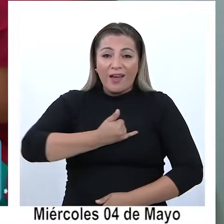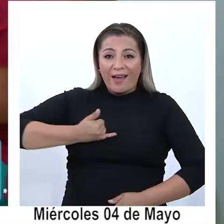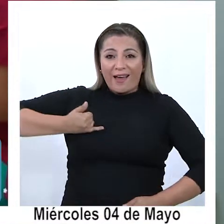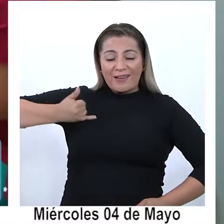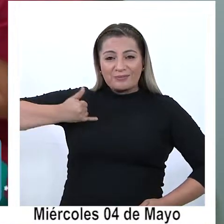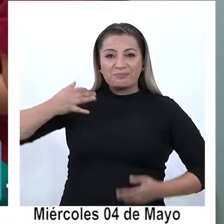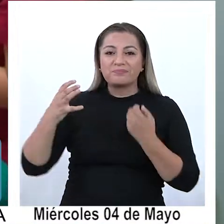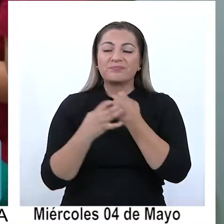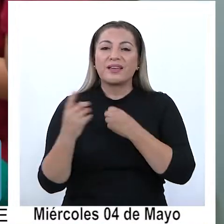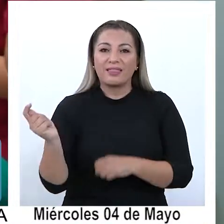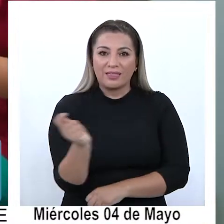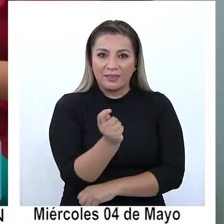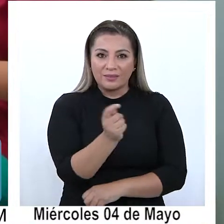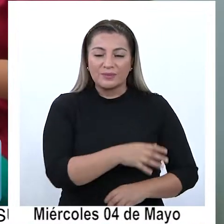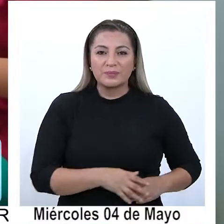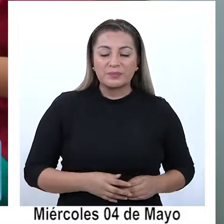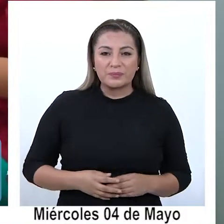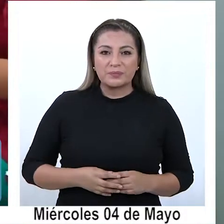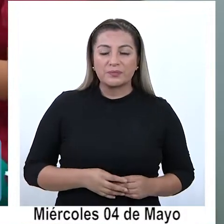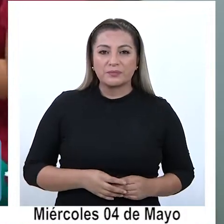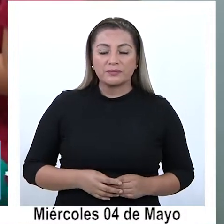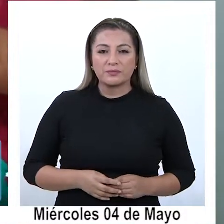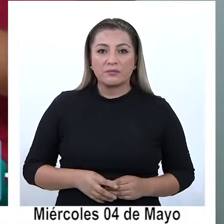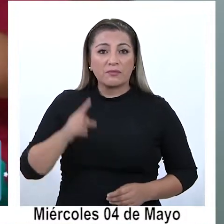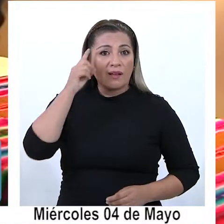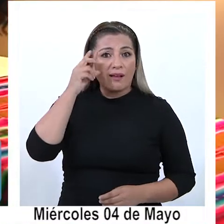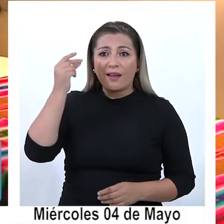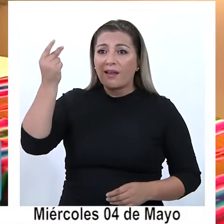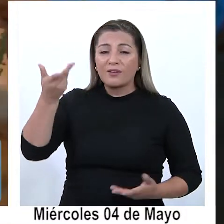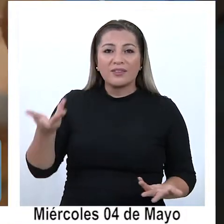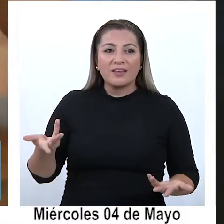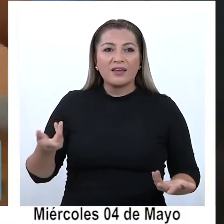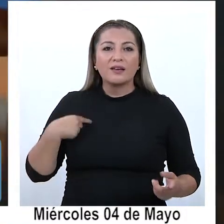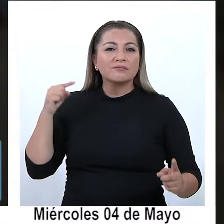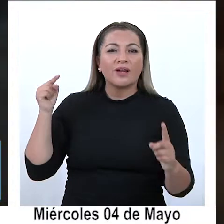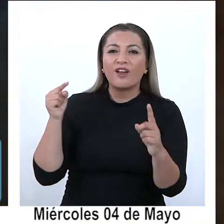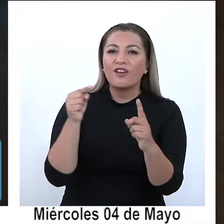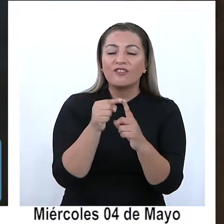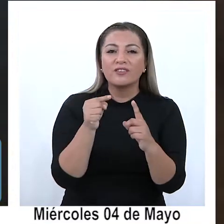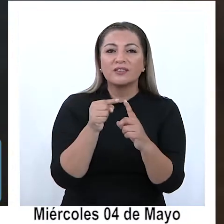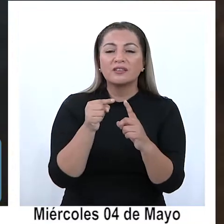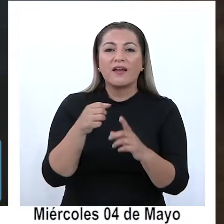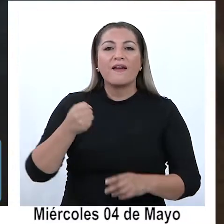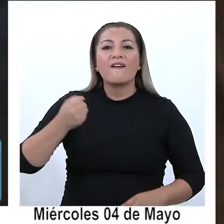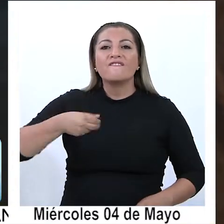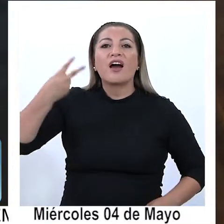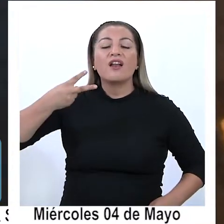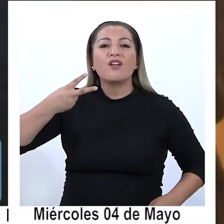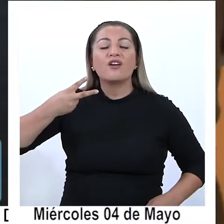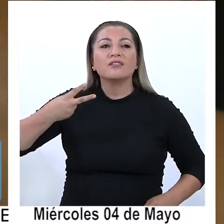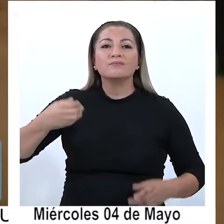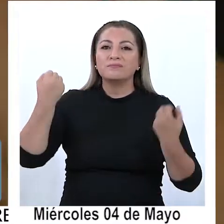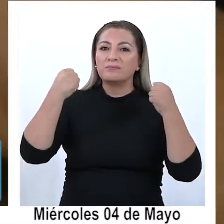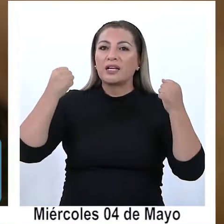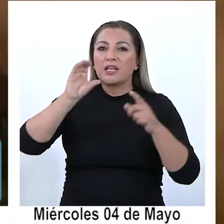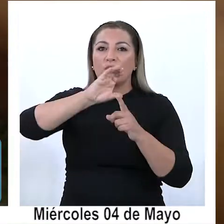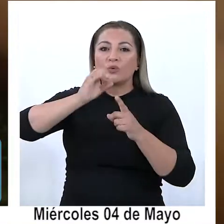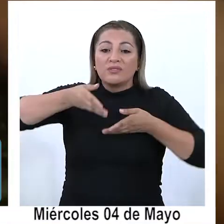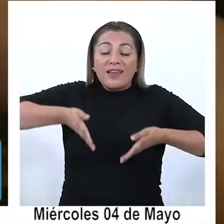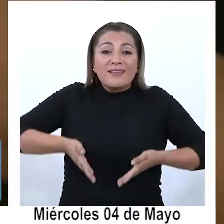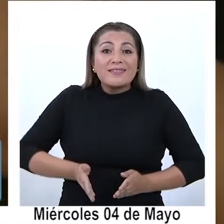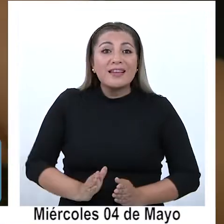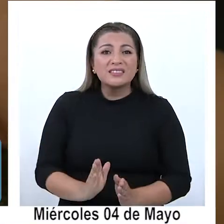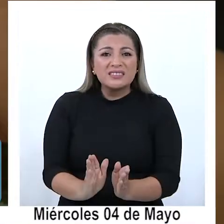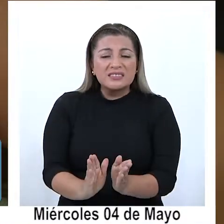de la región de Tarapacá. La iniciativa tuvo como propósito la puesta en valor de las prácticas culturales del nacer